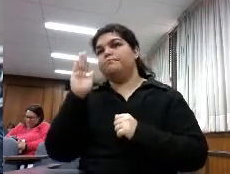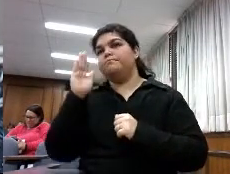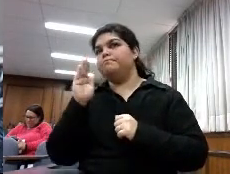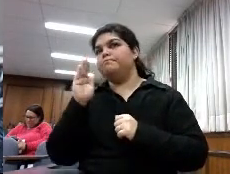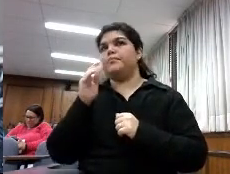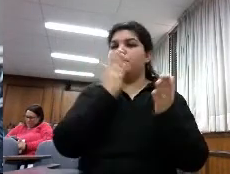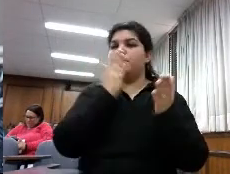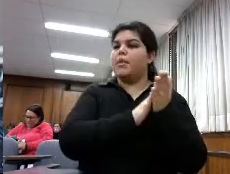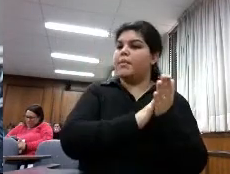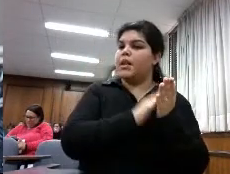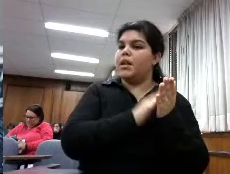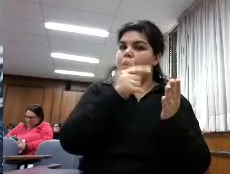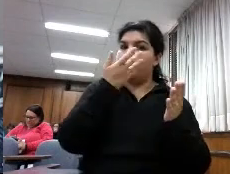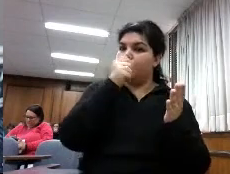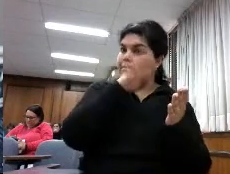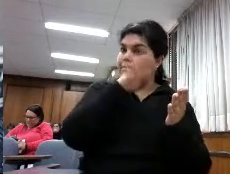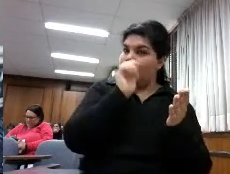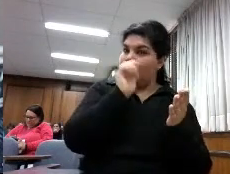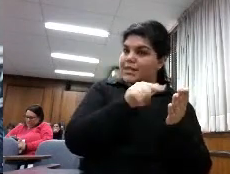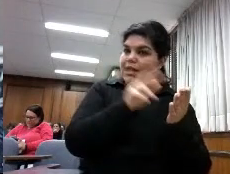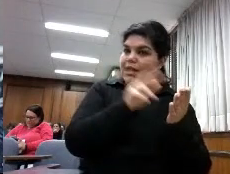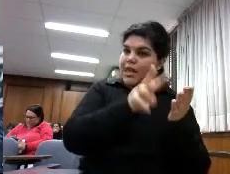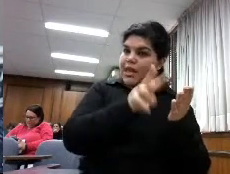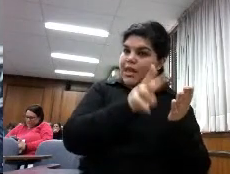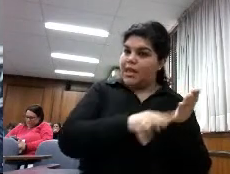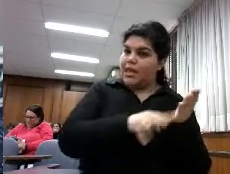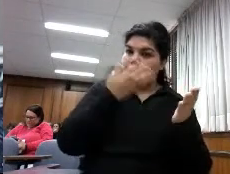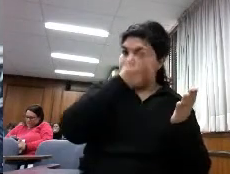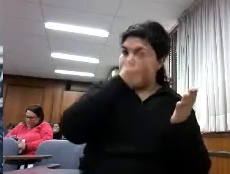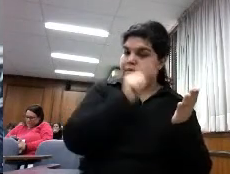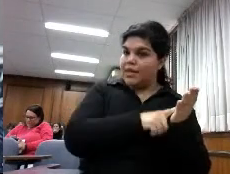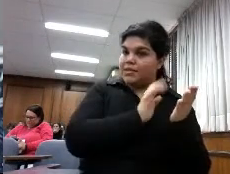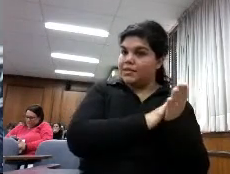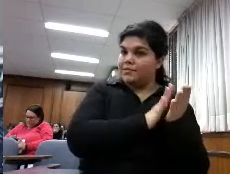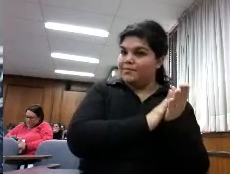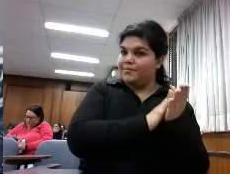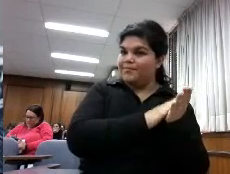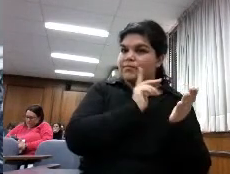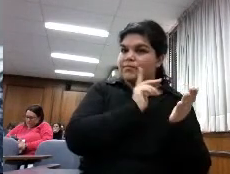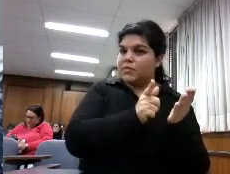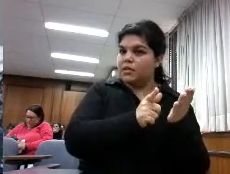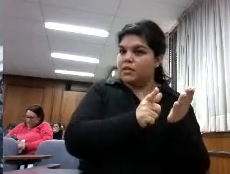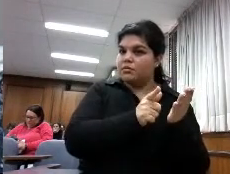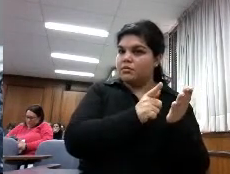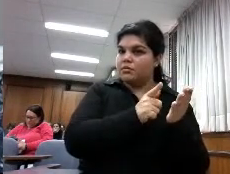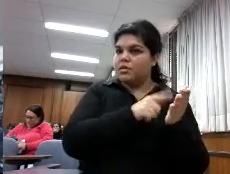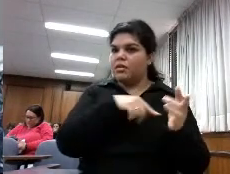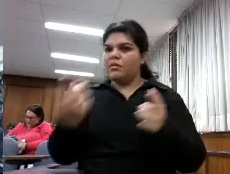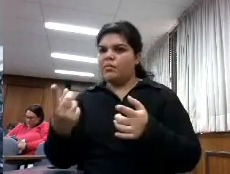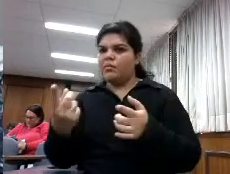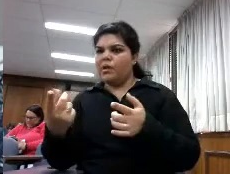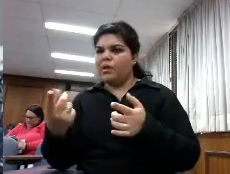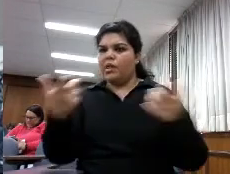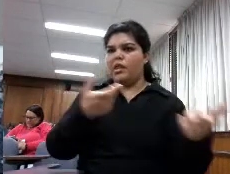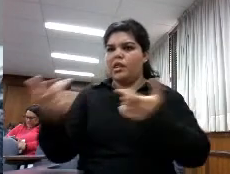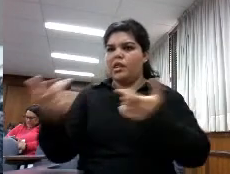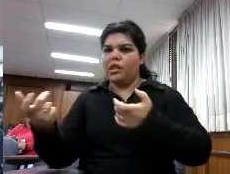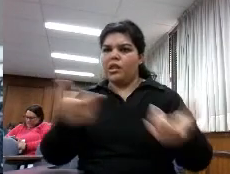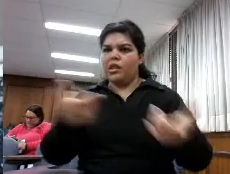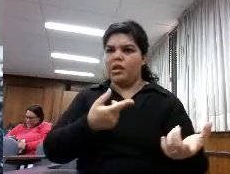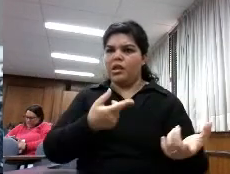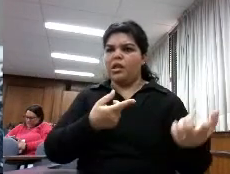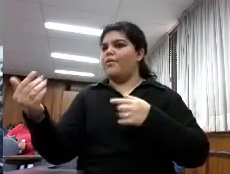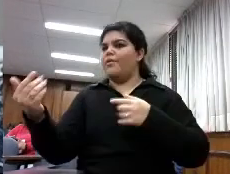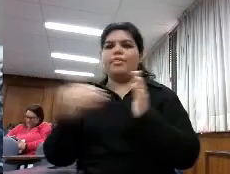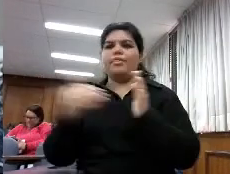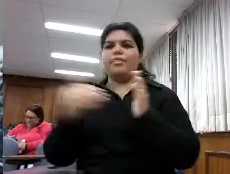te quiero decir lo que le gusta más leer en papel te quiero decir a la hora de ciertas cosas se utiliza uno u otro depende del